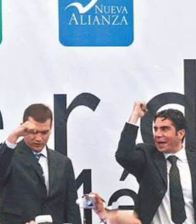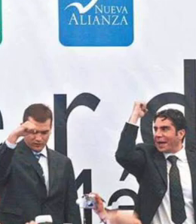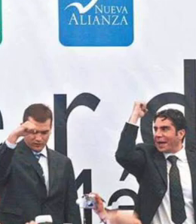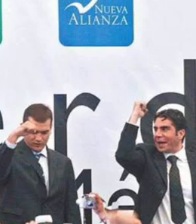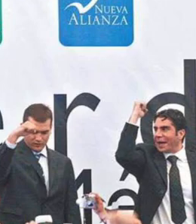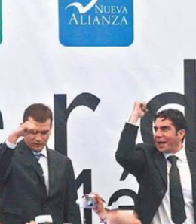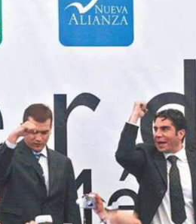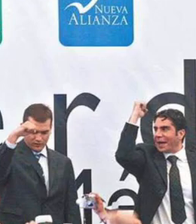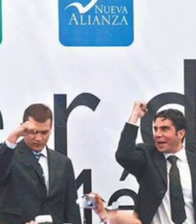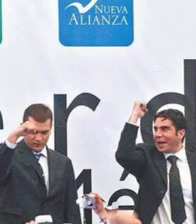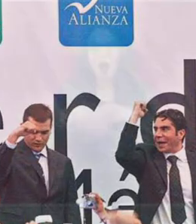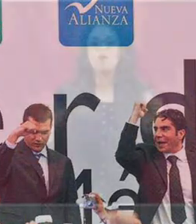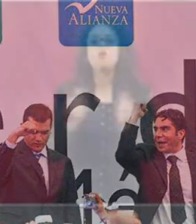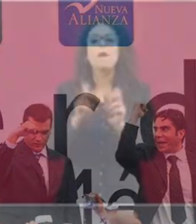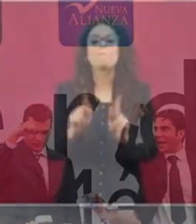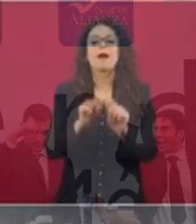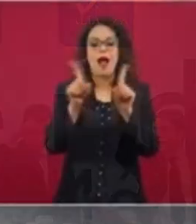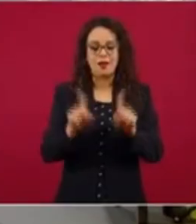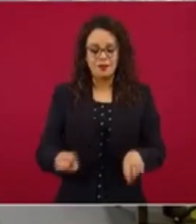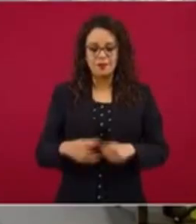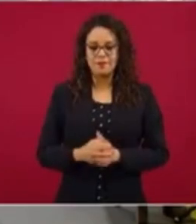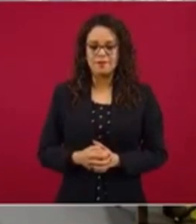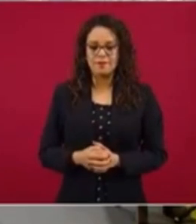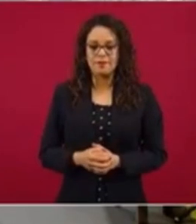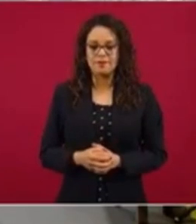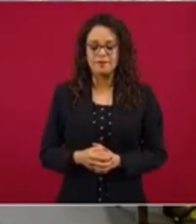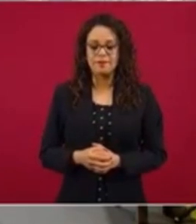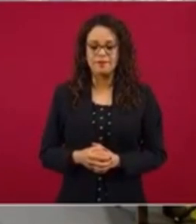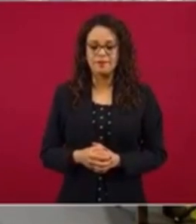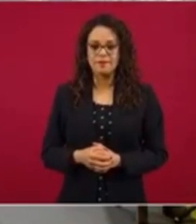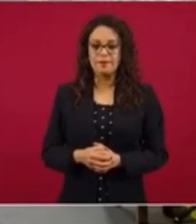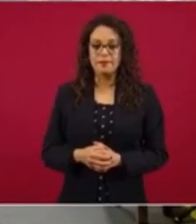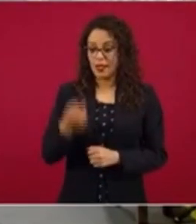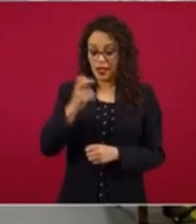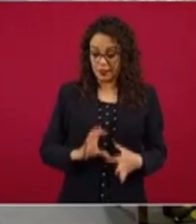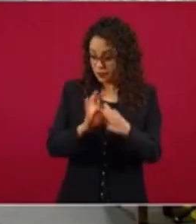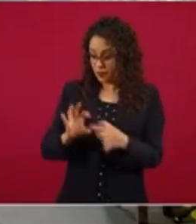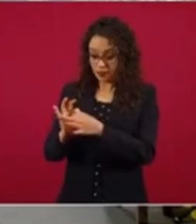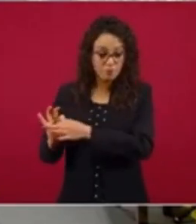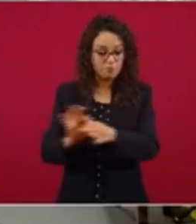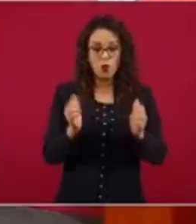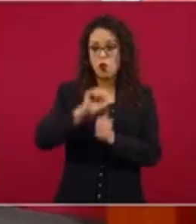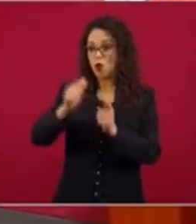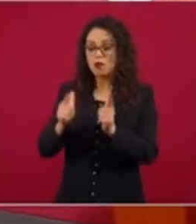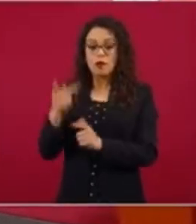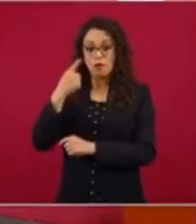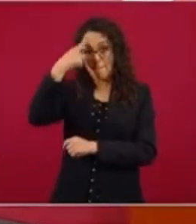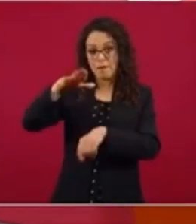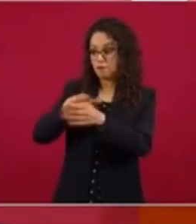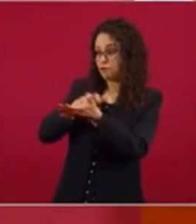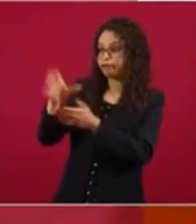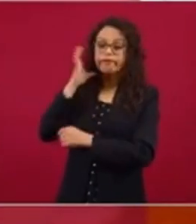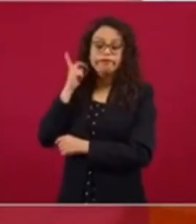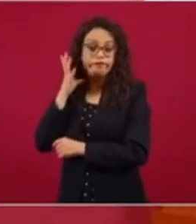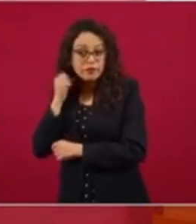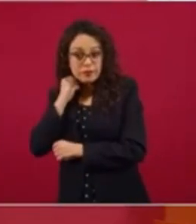No me corresponde. ¿Se valen este tipo de coaliciones con tal de mantener la mayoría en la Cámara? No me meto en eso. He hablado